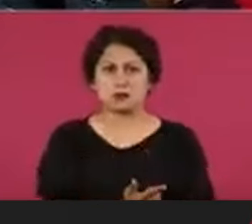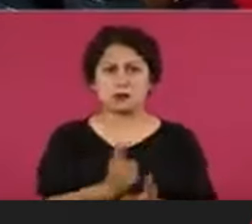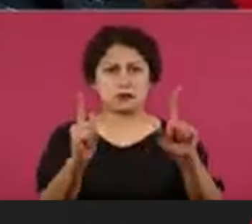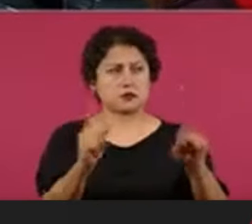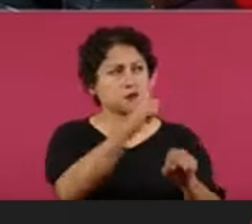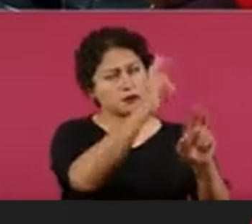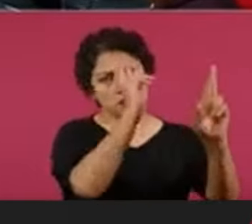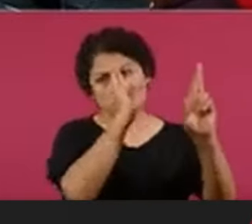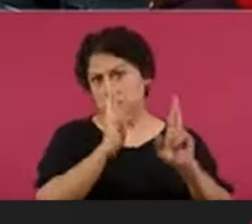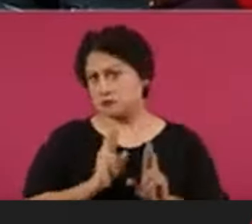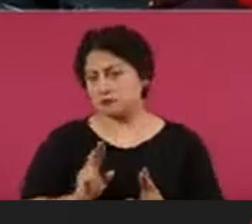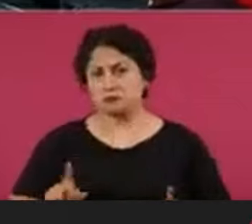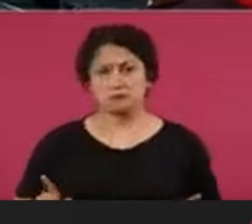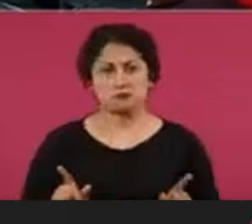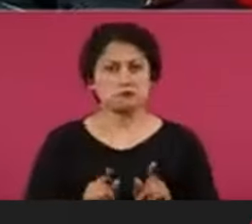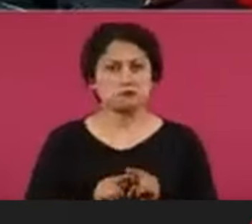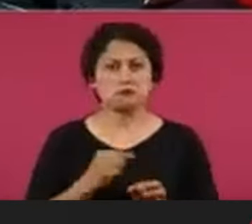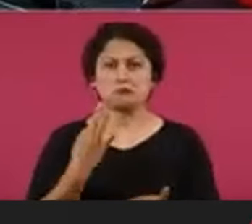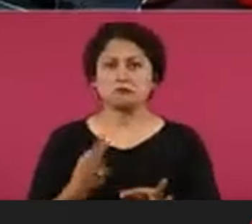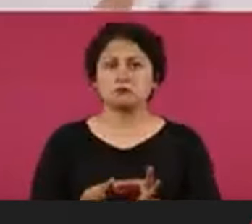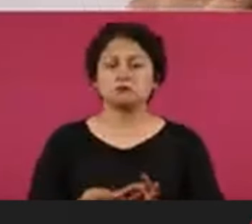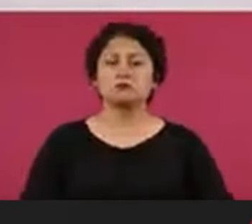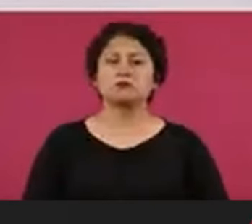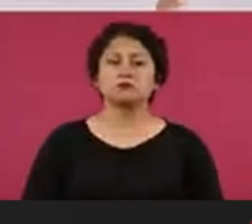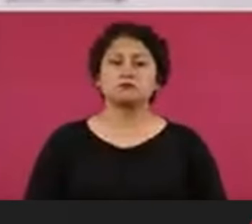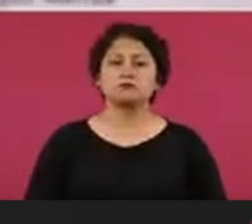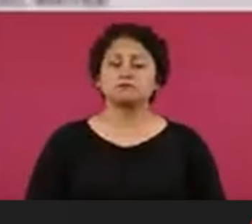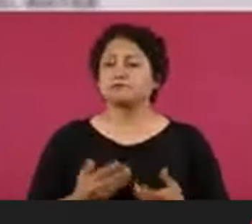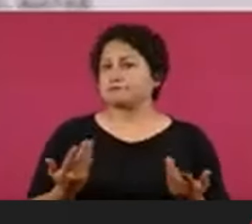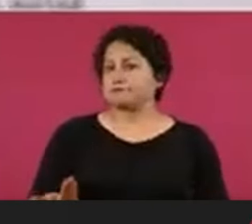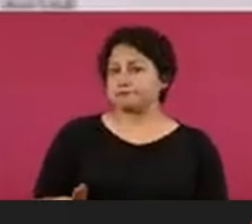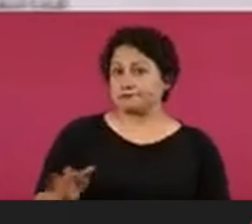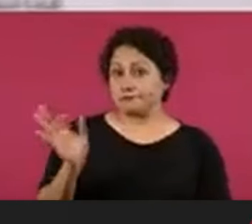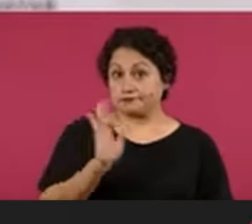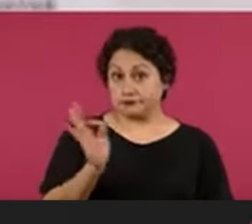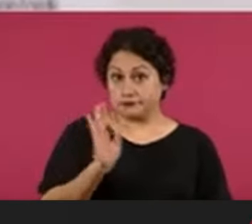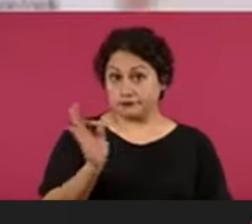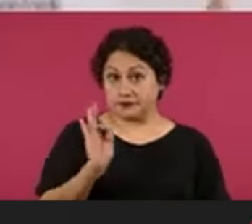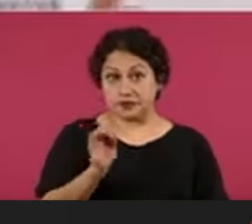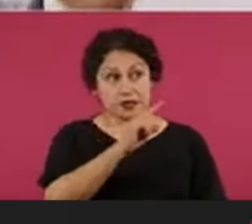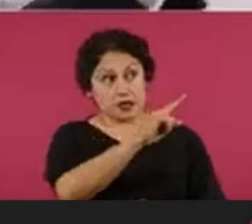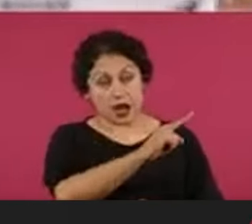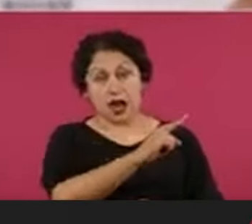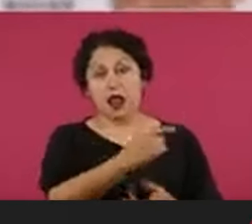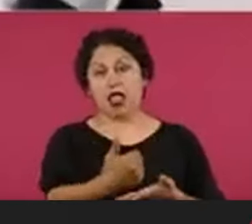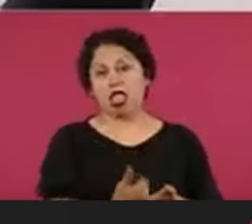Sí, pero mientras no haya eso y sigan